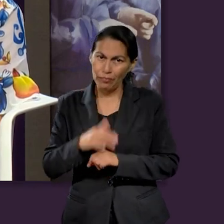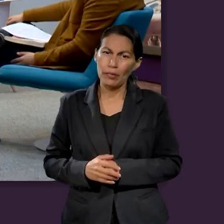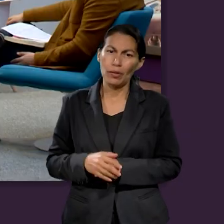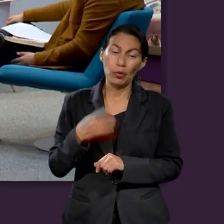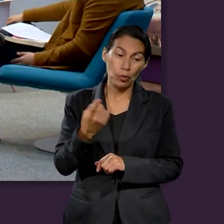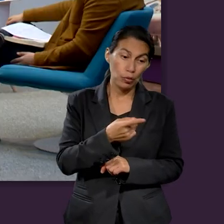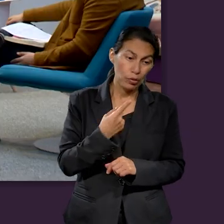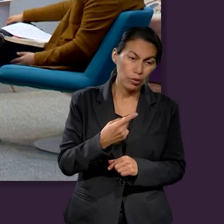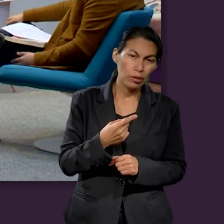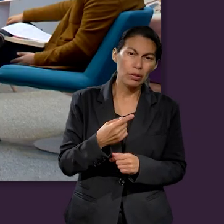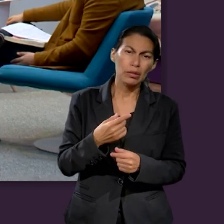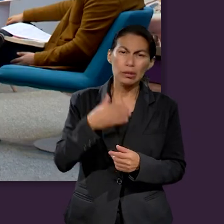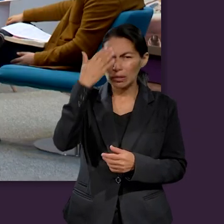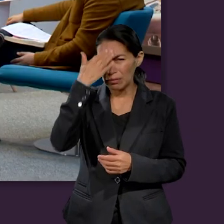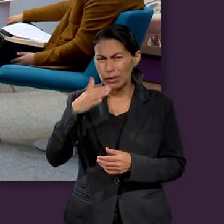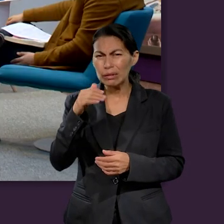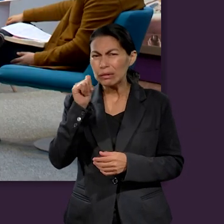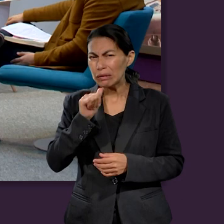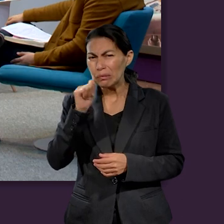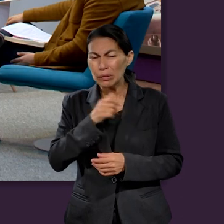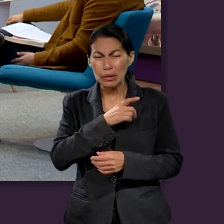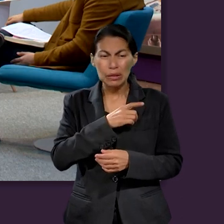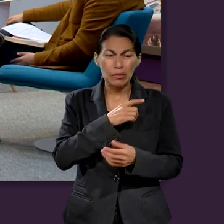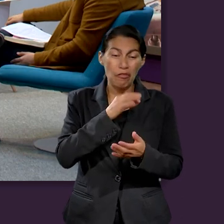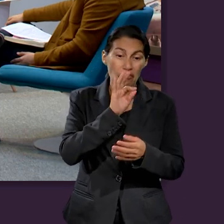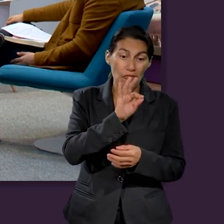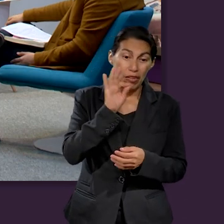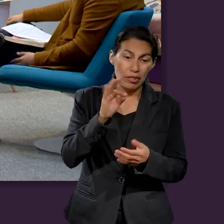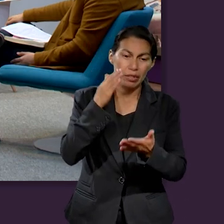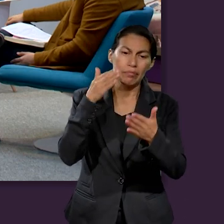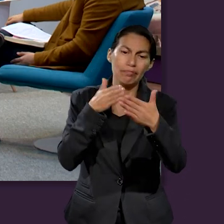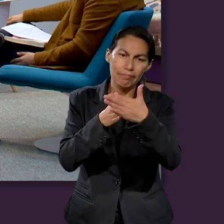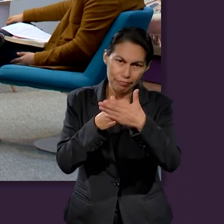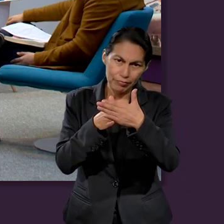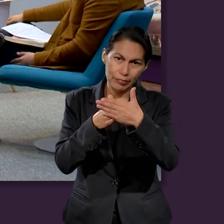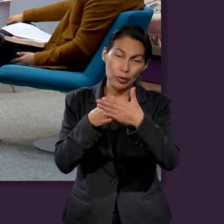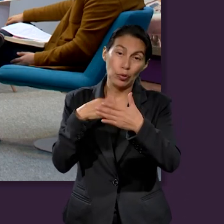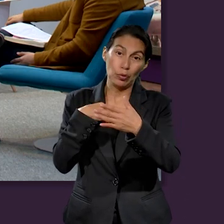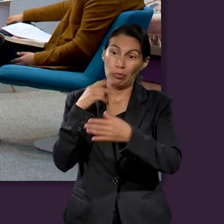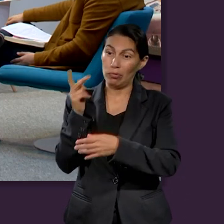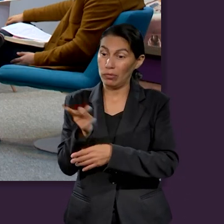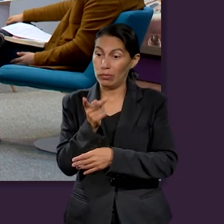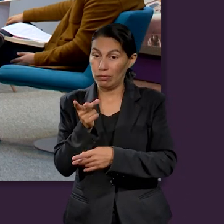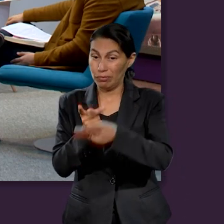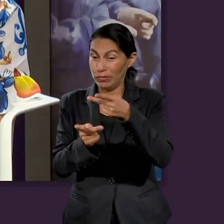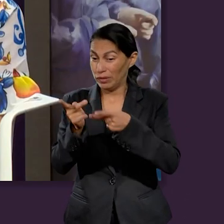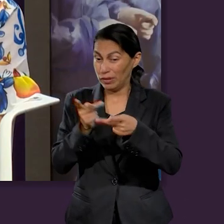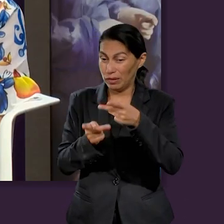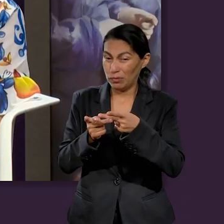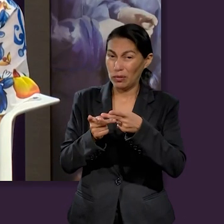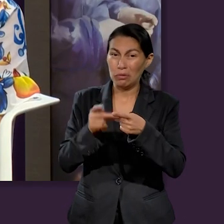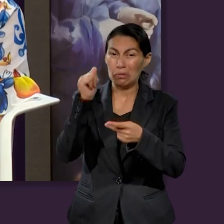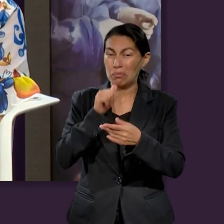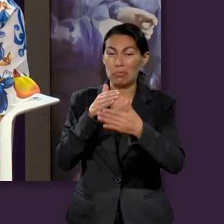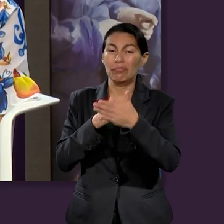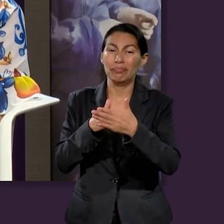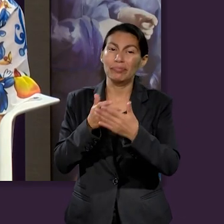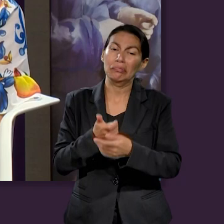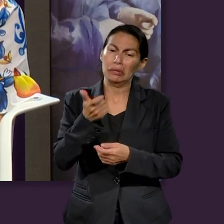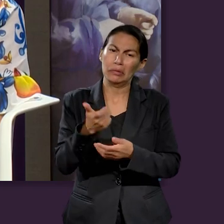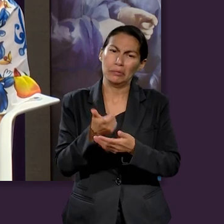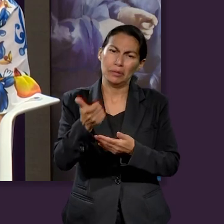que aprendamos a organizarnos en el de que siempre hubo una fecha límite para todo lo que nosotros pidamos de préstamo, entonces,